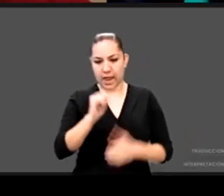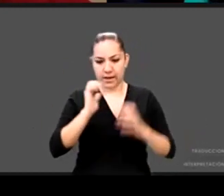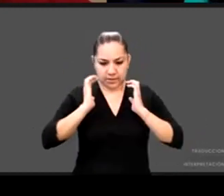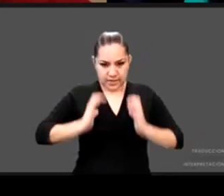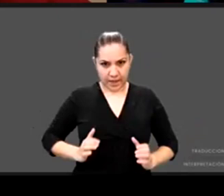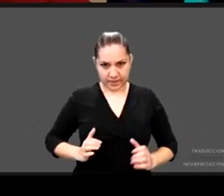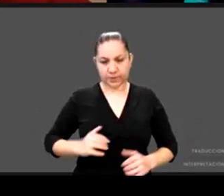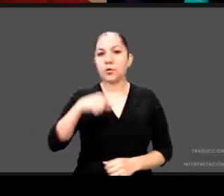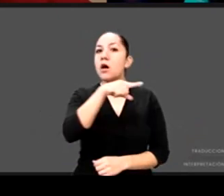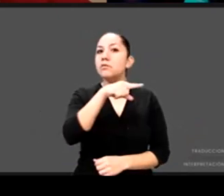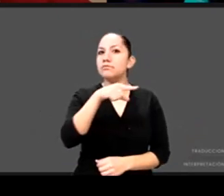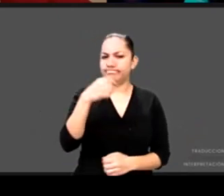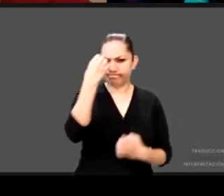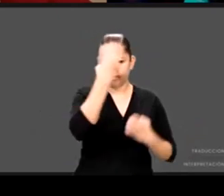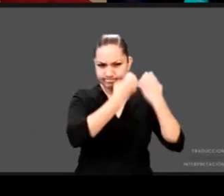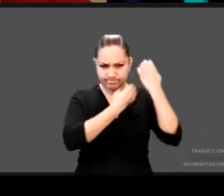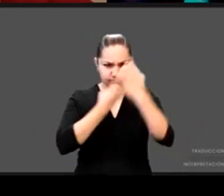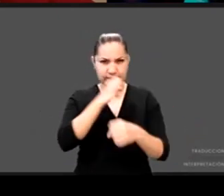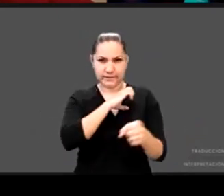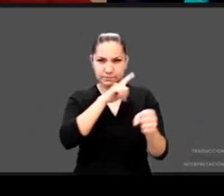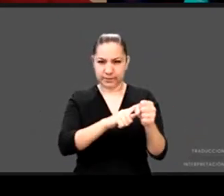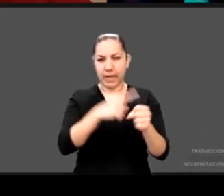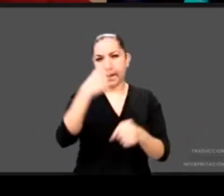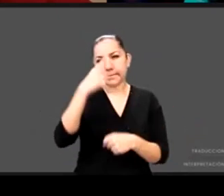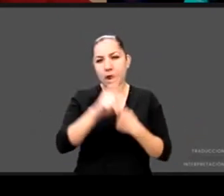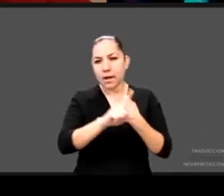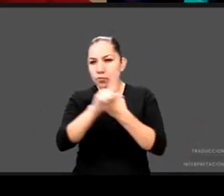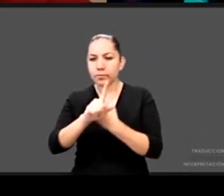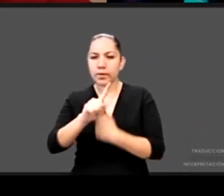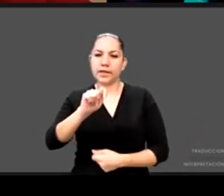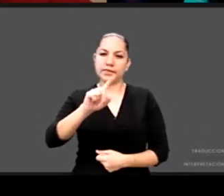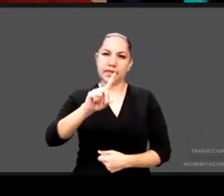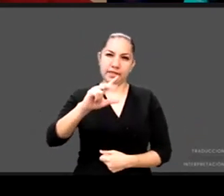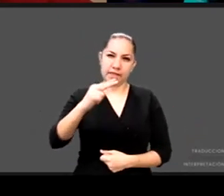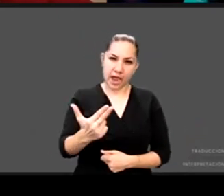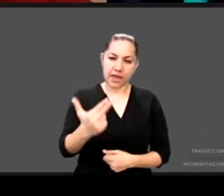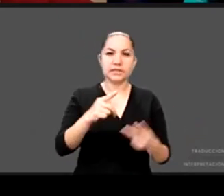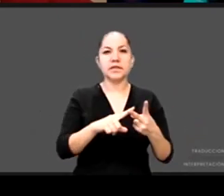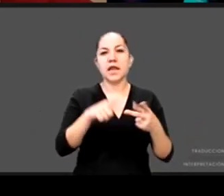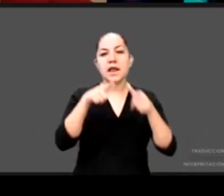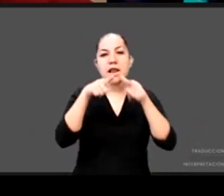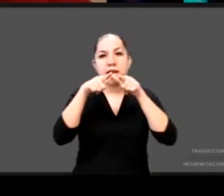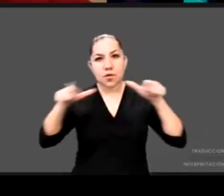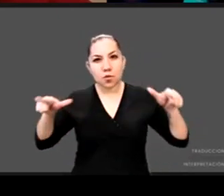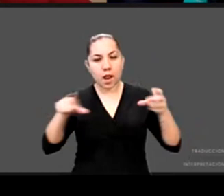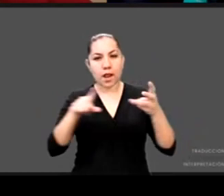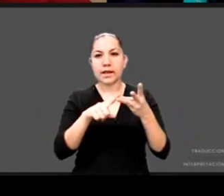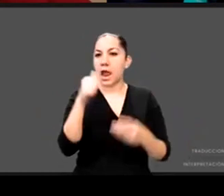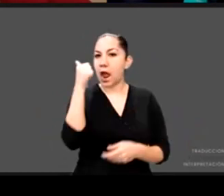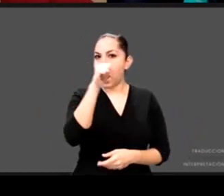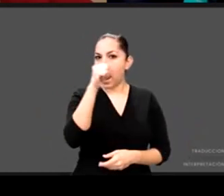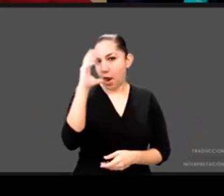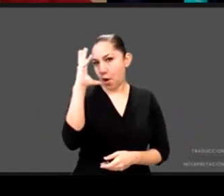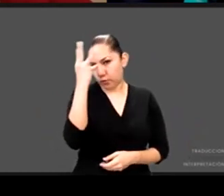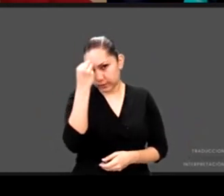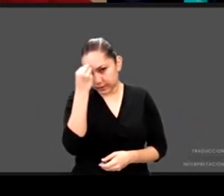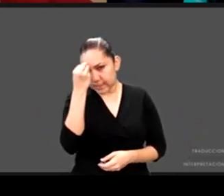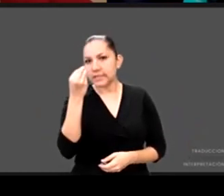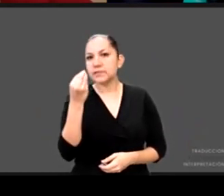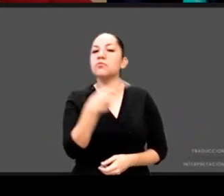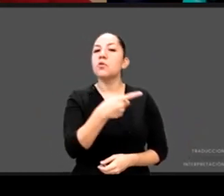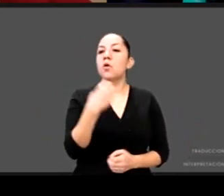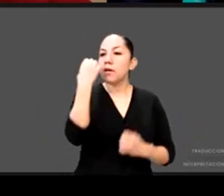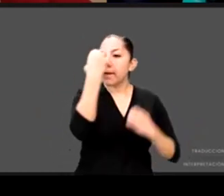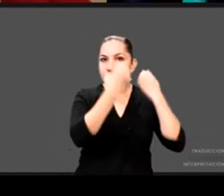con problemas de atención, TDAH, de lenguaje, autismo, inteligencia superior y genialidad, evaluación del